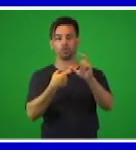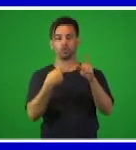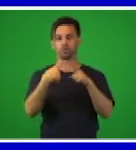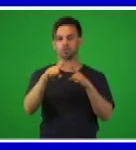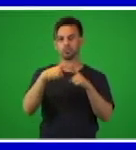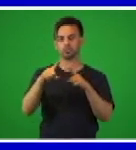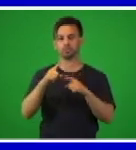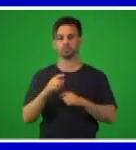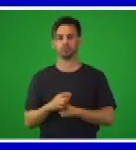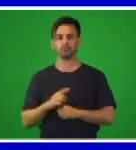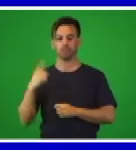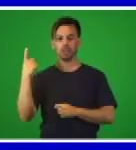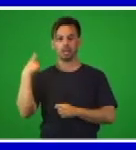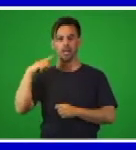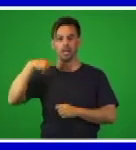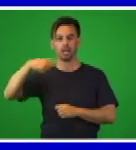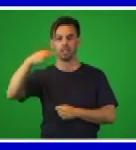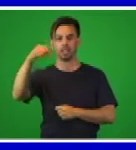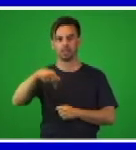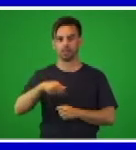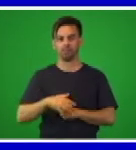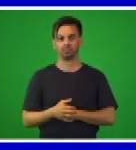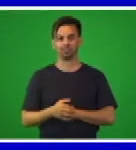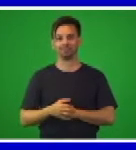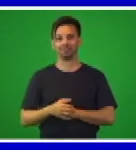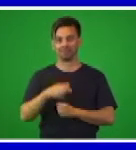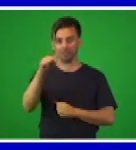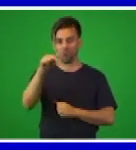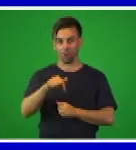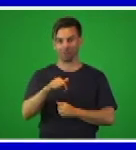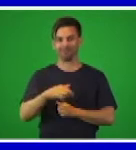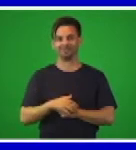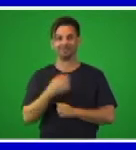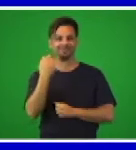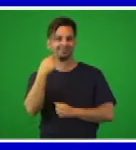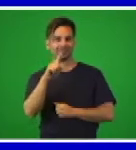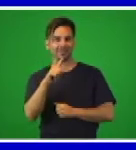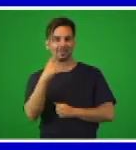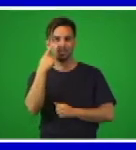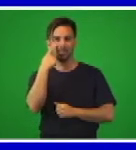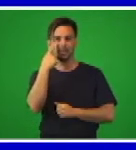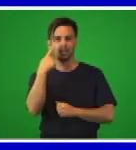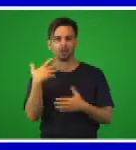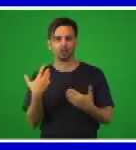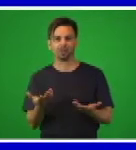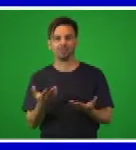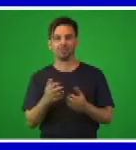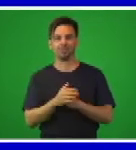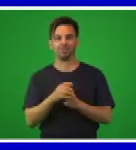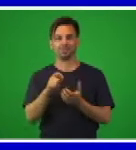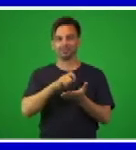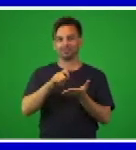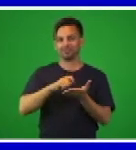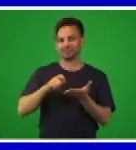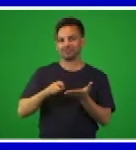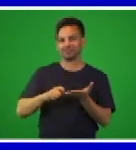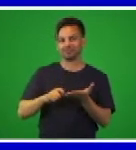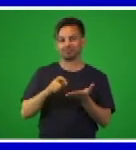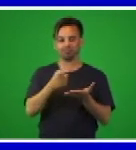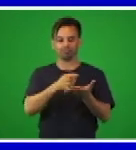ocupa un lugar fundamental en esta unidad es el referido al reconocimiento, al escribir y producir